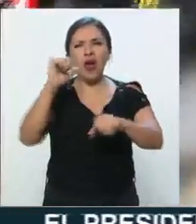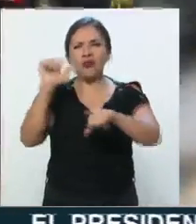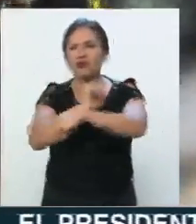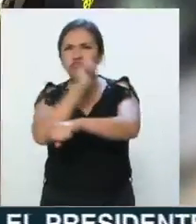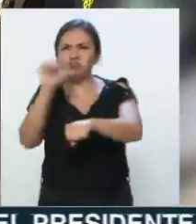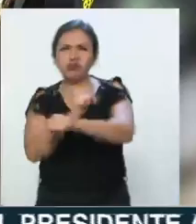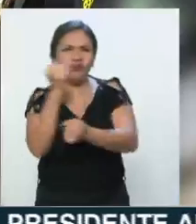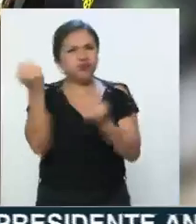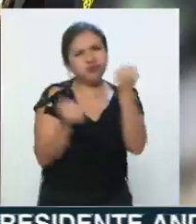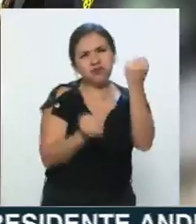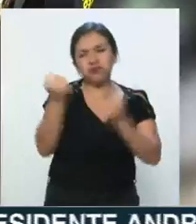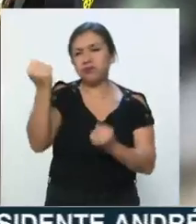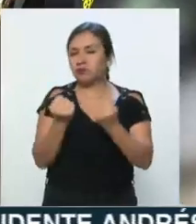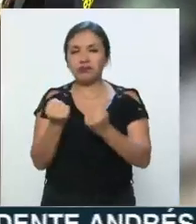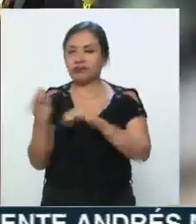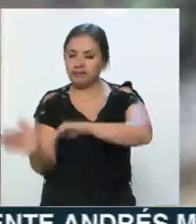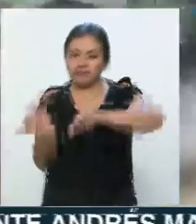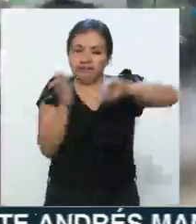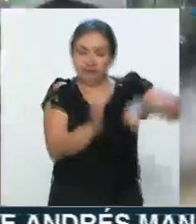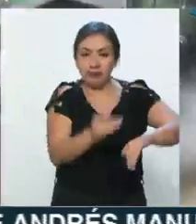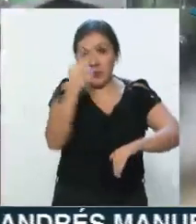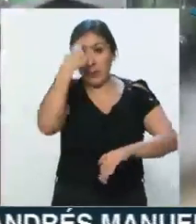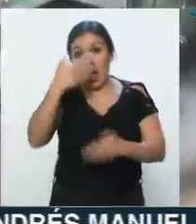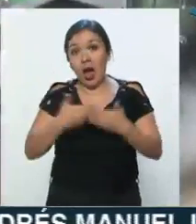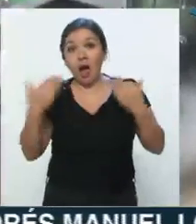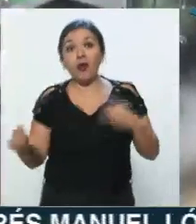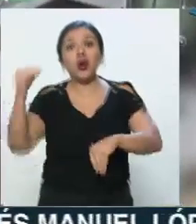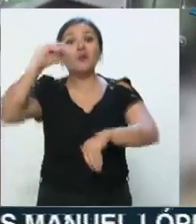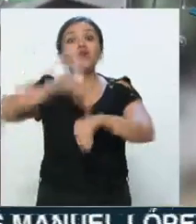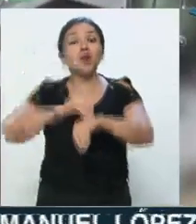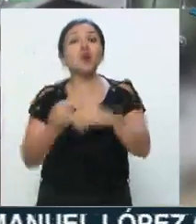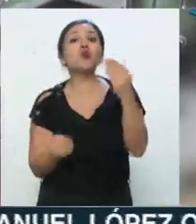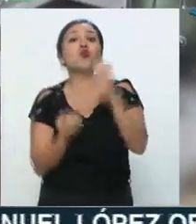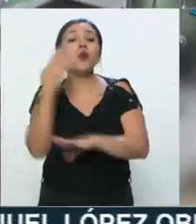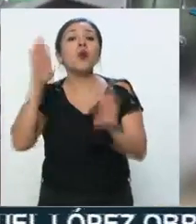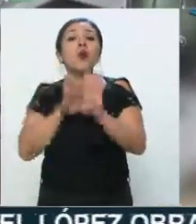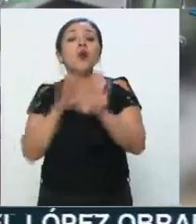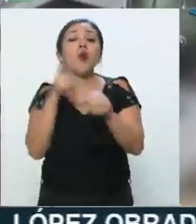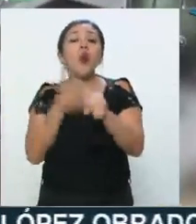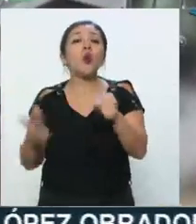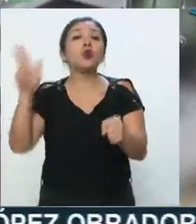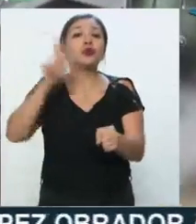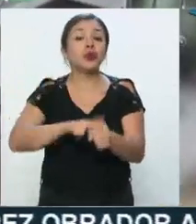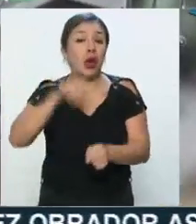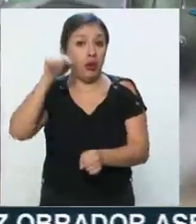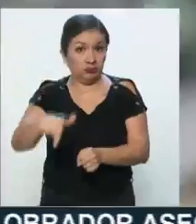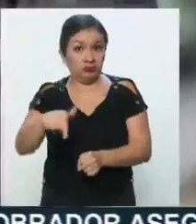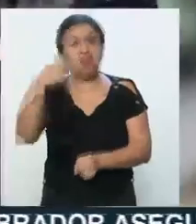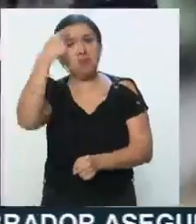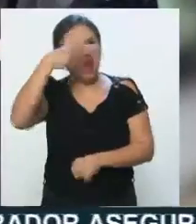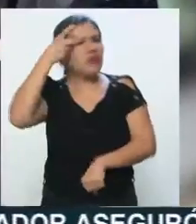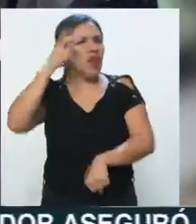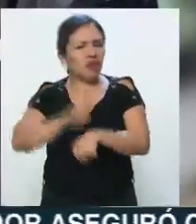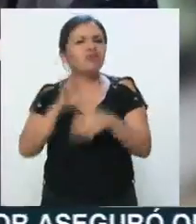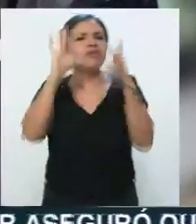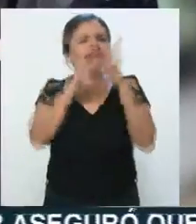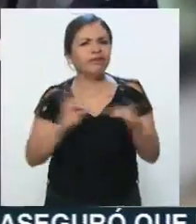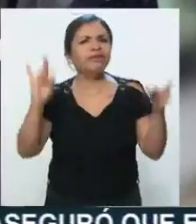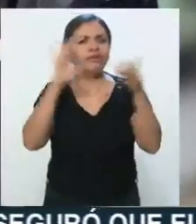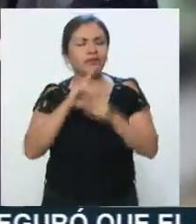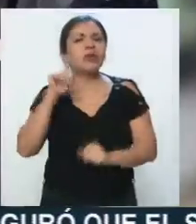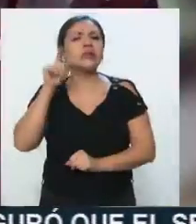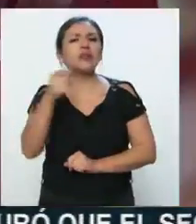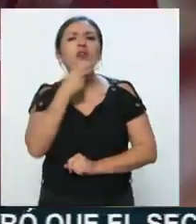lado la talacha de cambios de llantas y motores y ahora será habilitado como un hospital, y así lo explicó el director general del